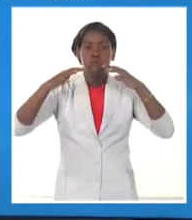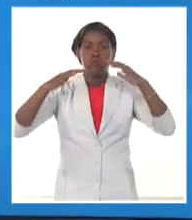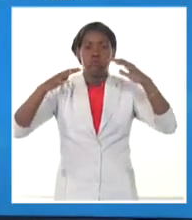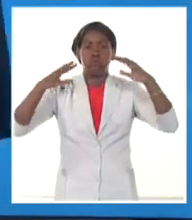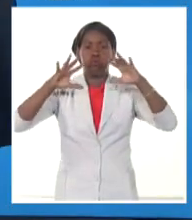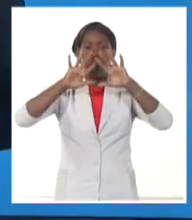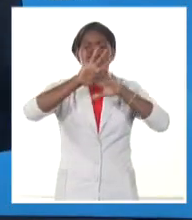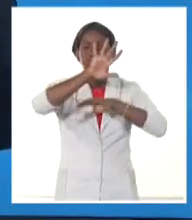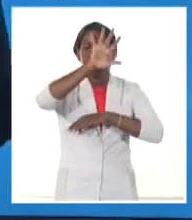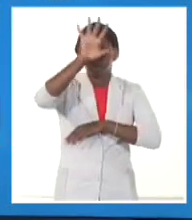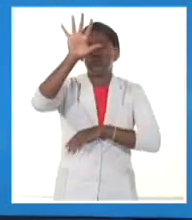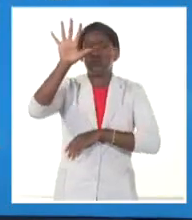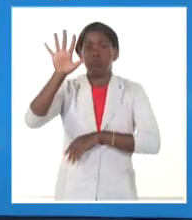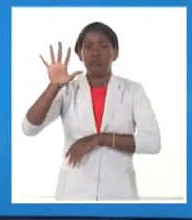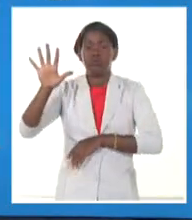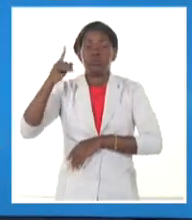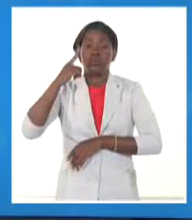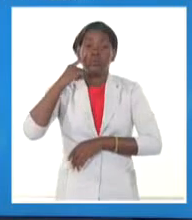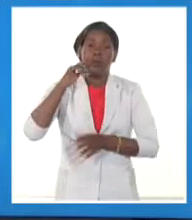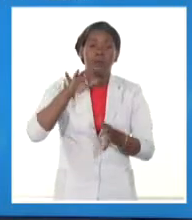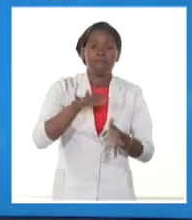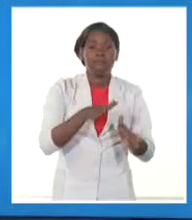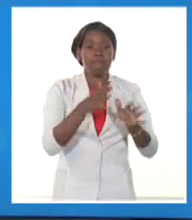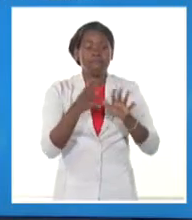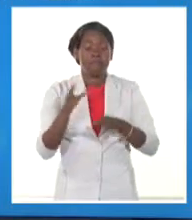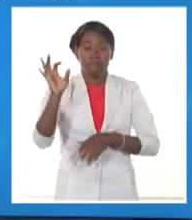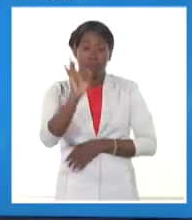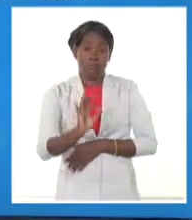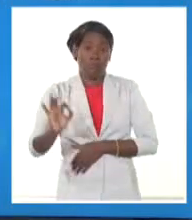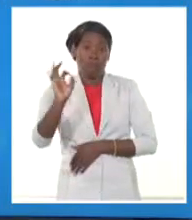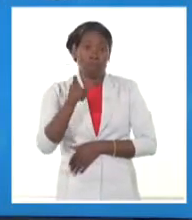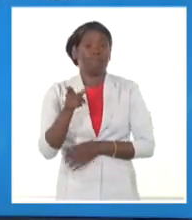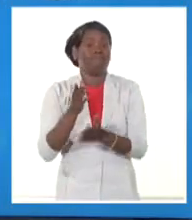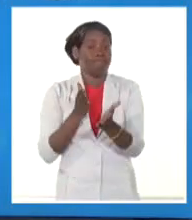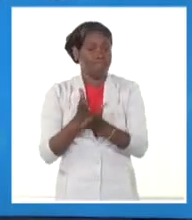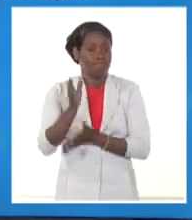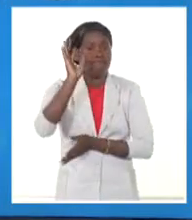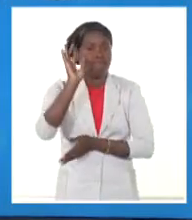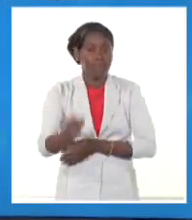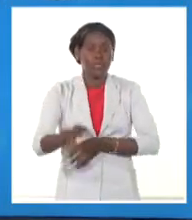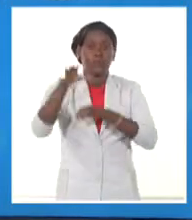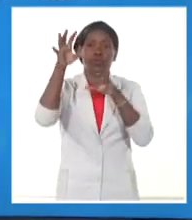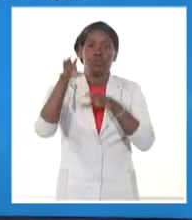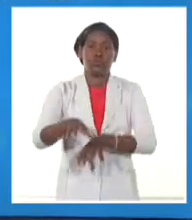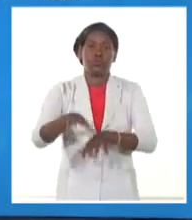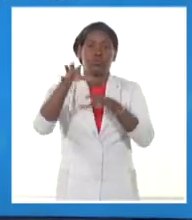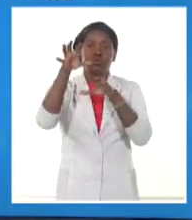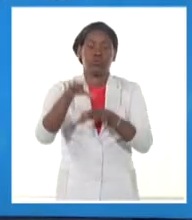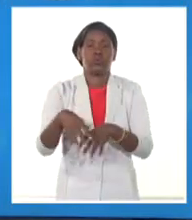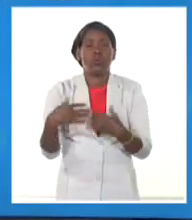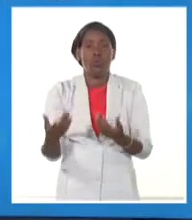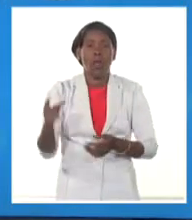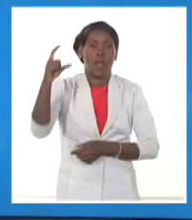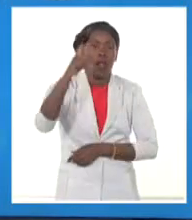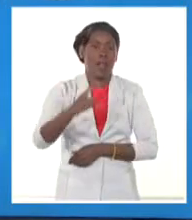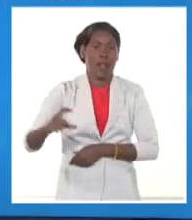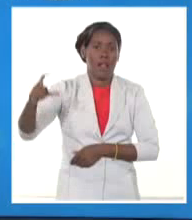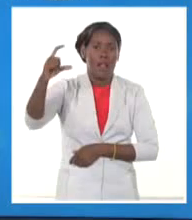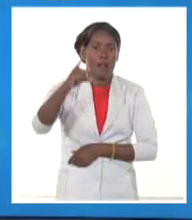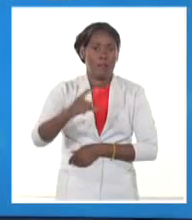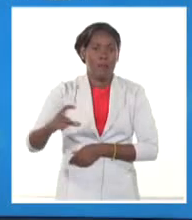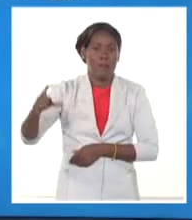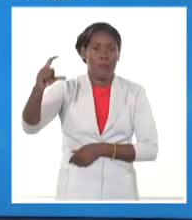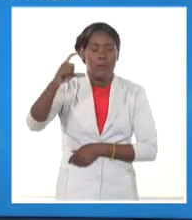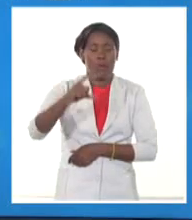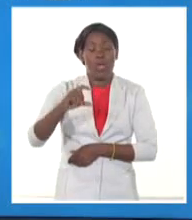de la conversión hacia el sur y en el oriente. Continuará la lluvia presente en Camagüey y también en el norte